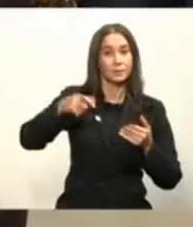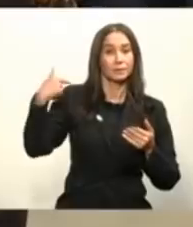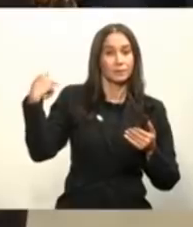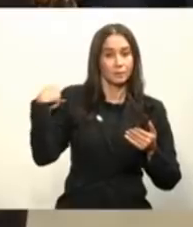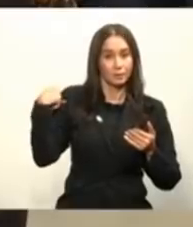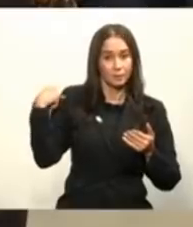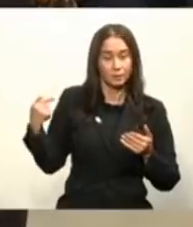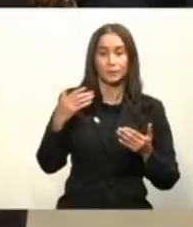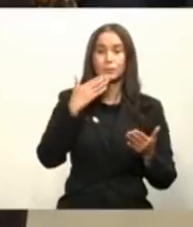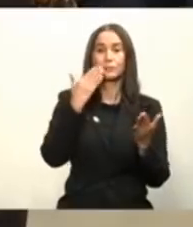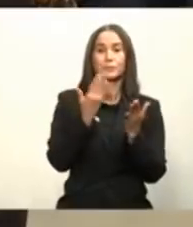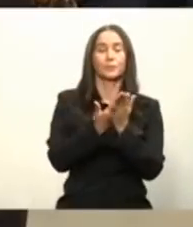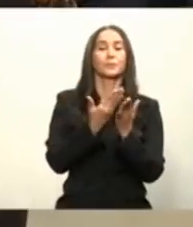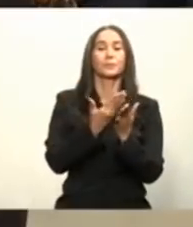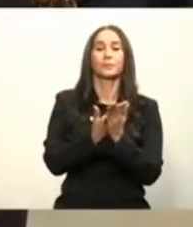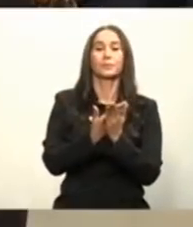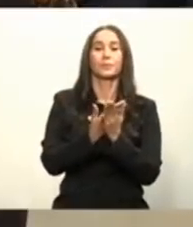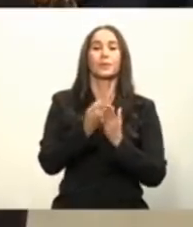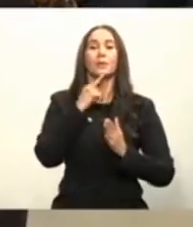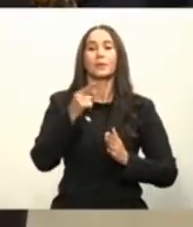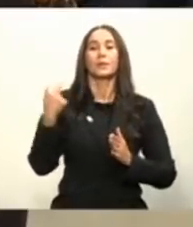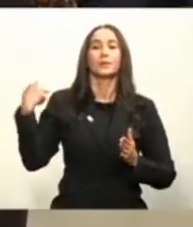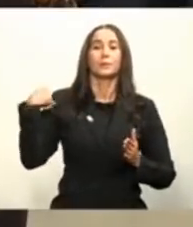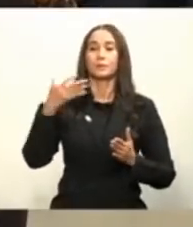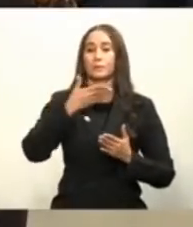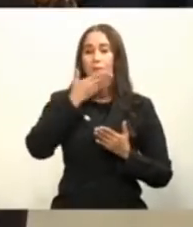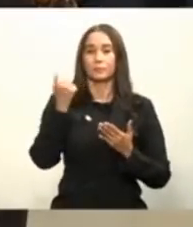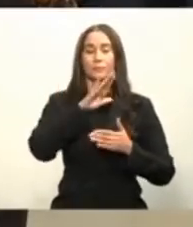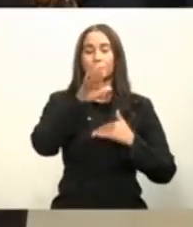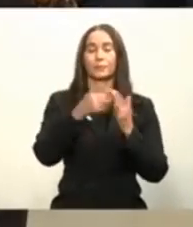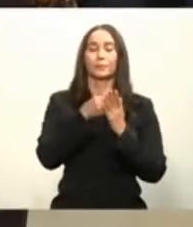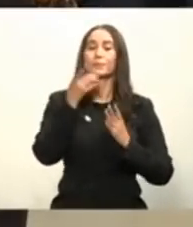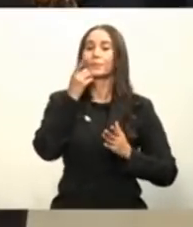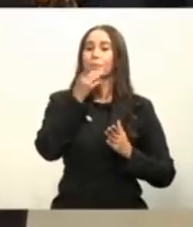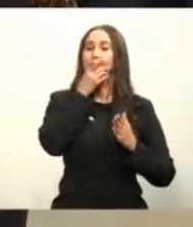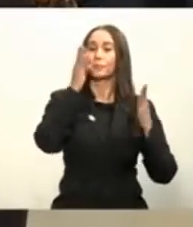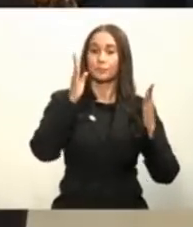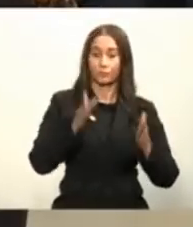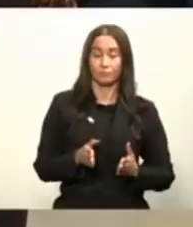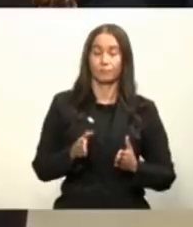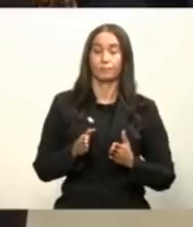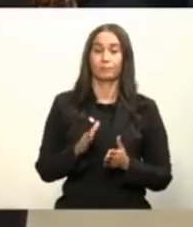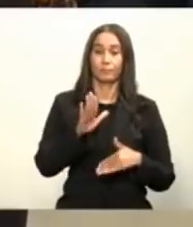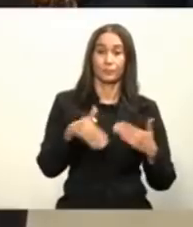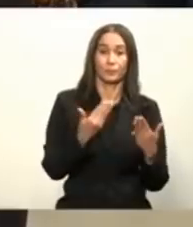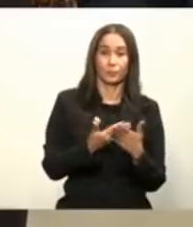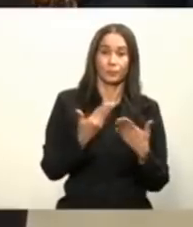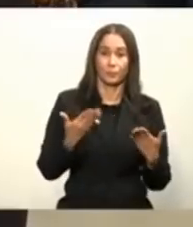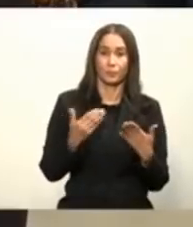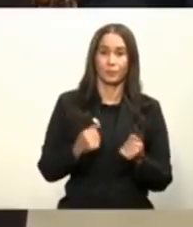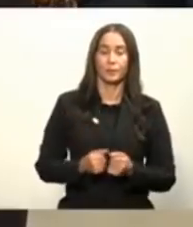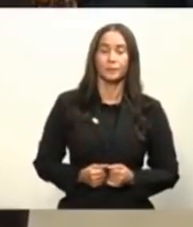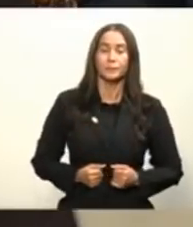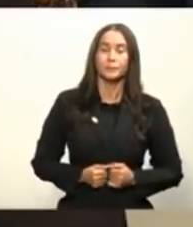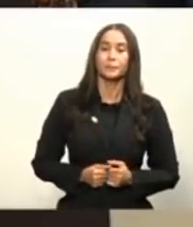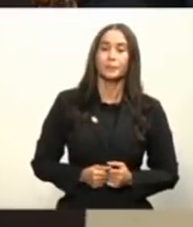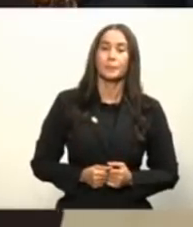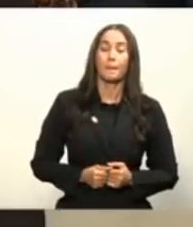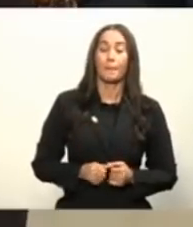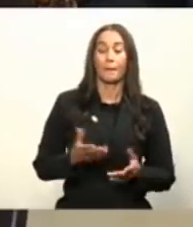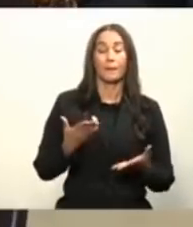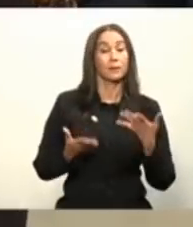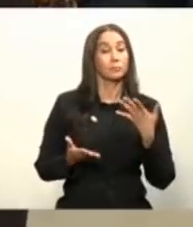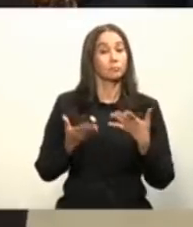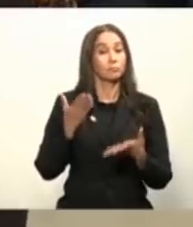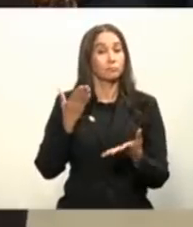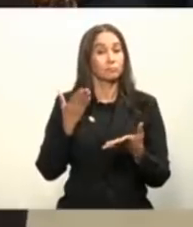son seguras de que estas vacunas es lo mejor que les puede pasar a ellos todas y que en el peor de los